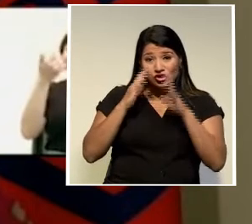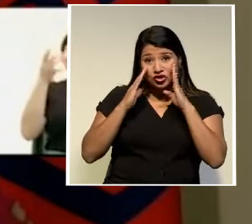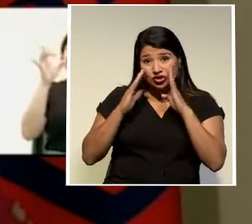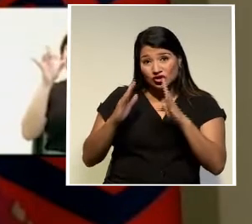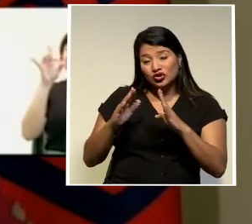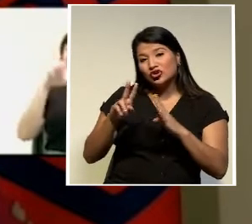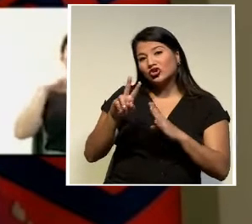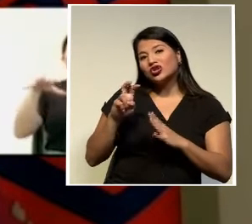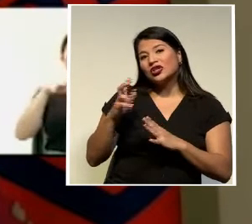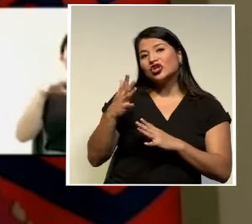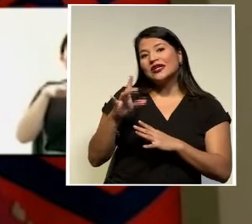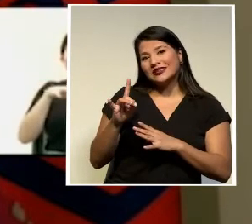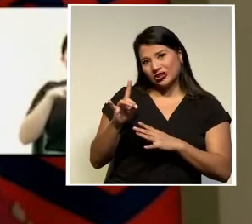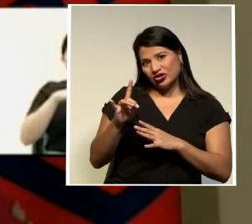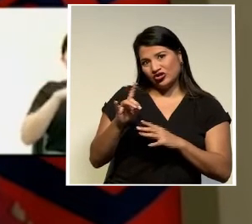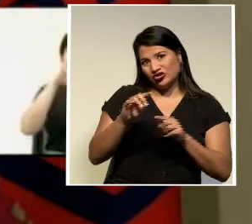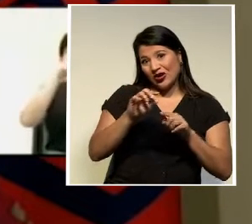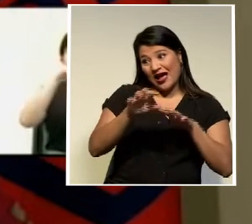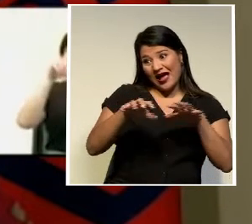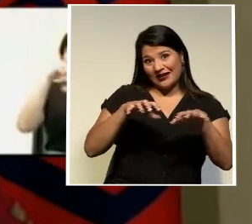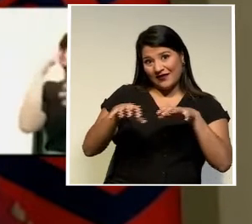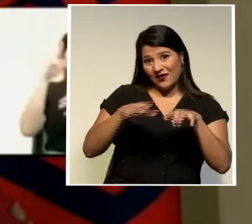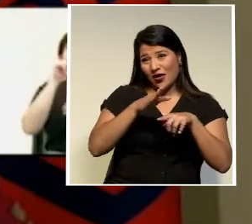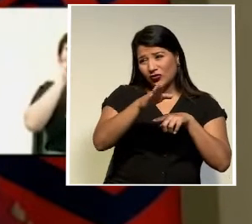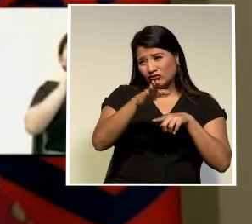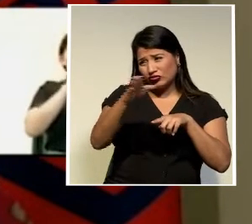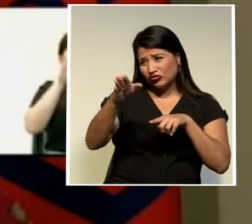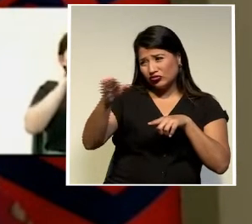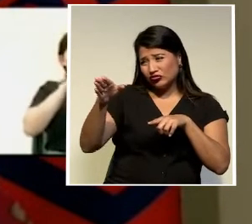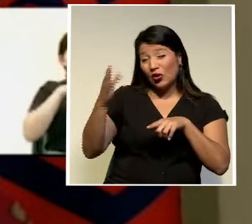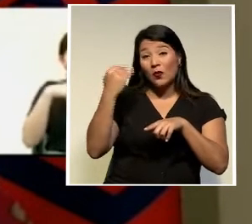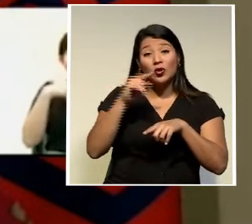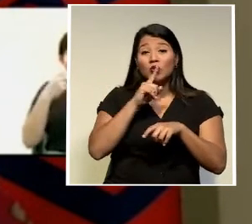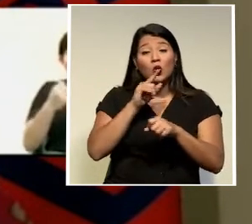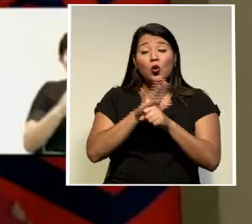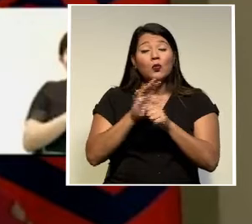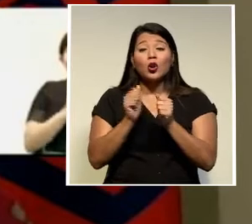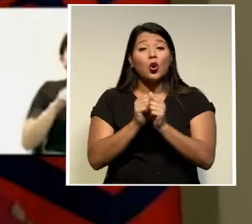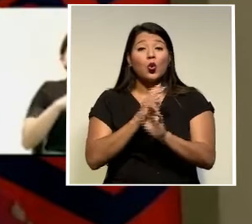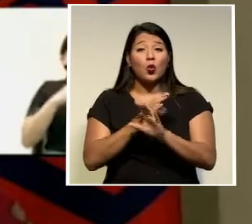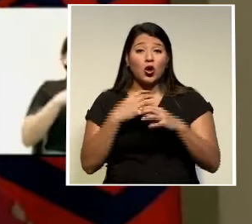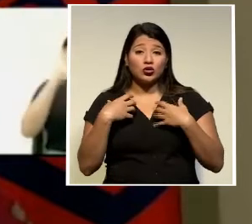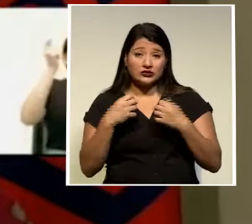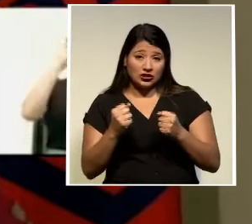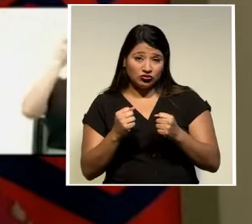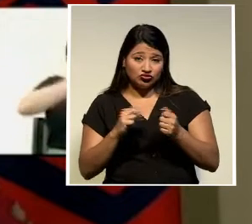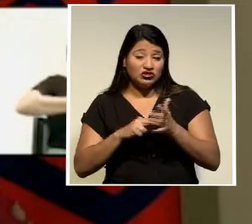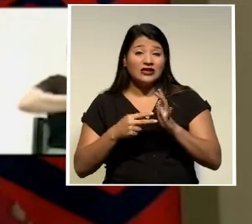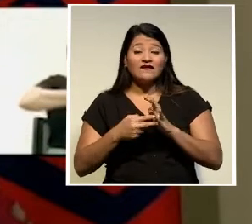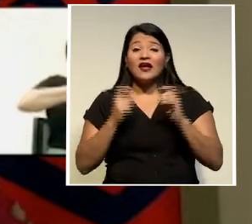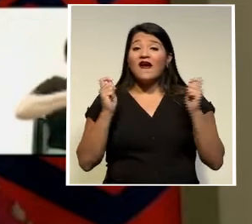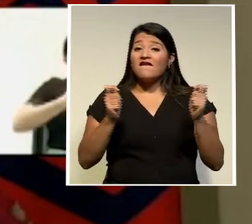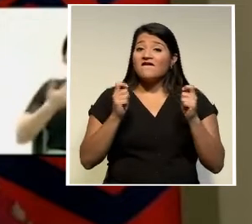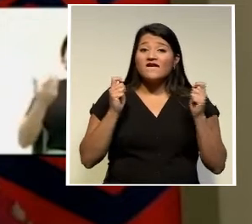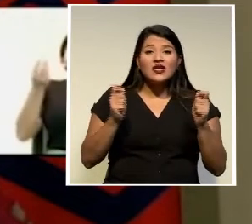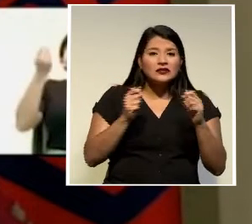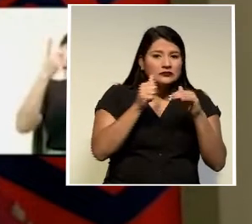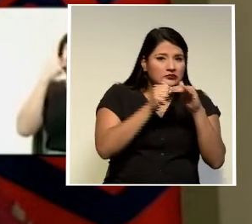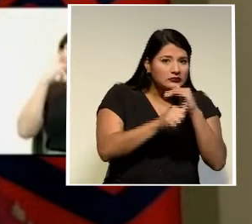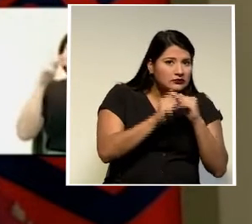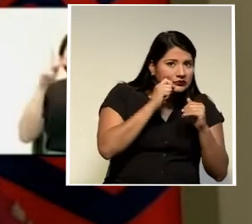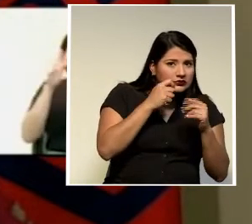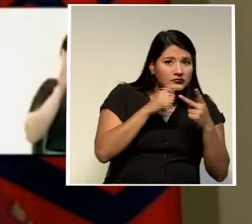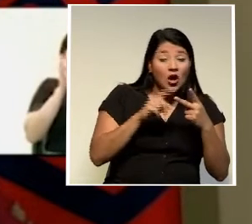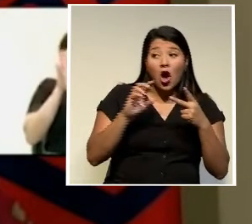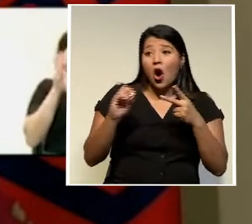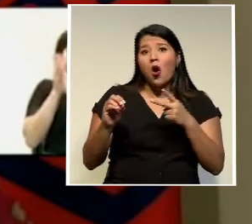eventos por incumplimiento de medidas sanitarias esas intervenciones van desde fiestas clandestinas hasta reportes por aglomeración